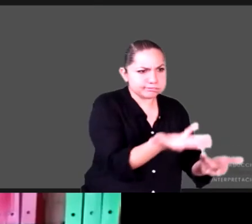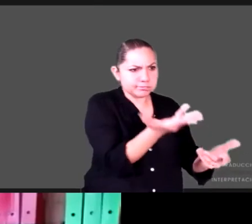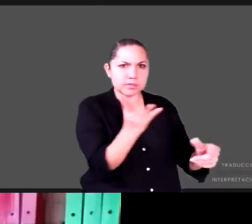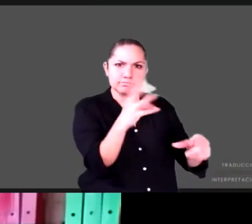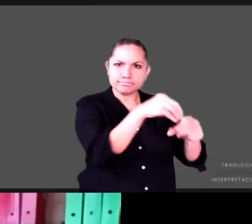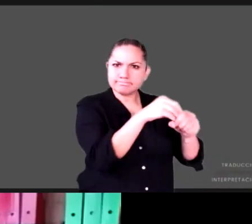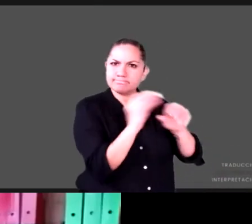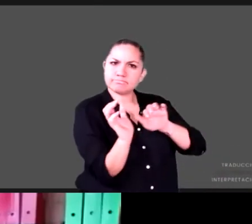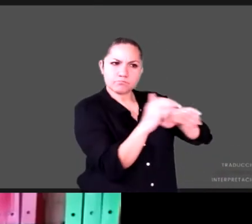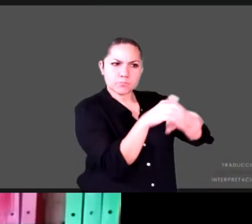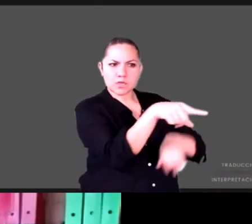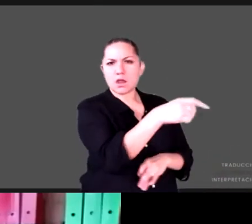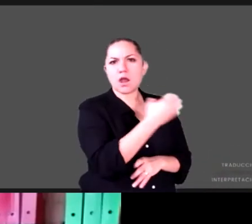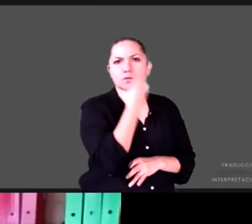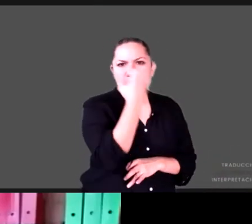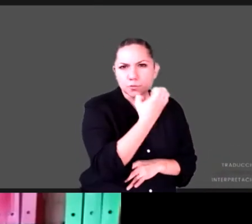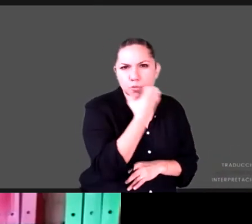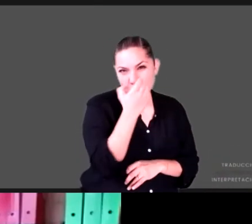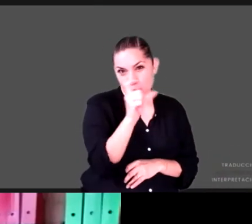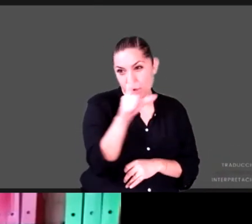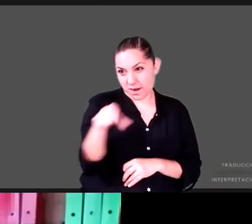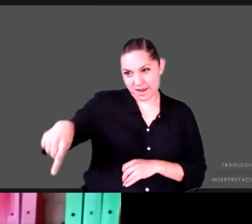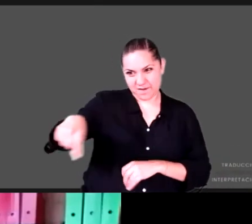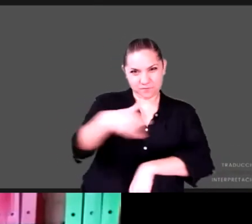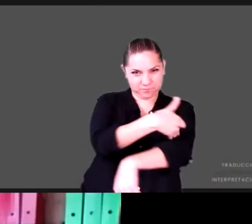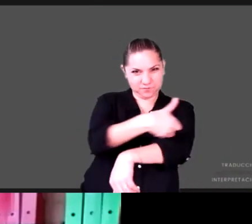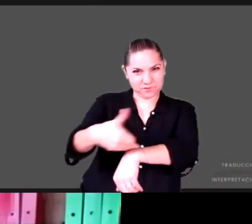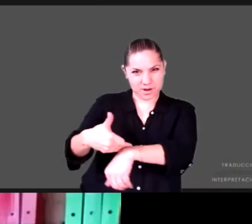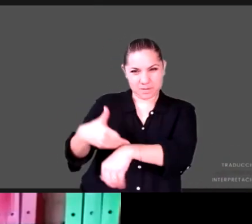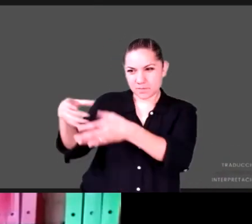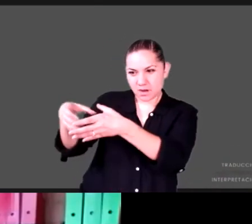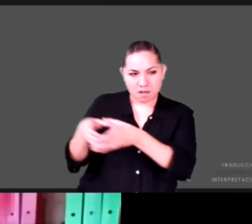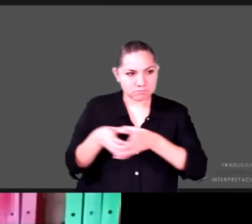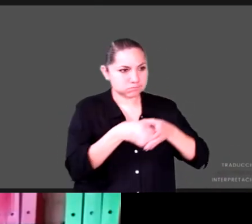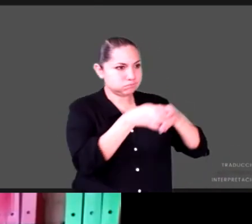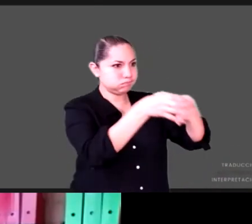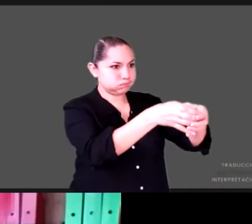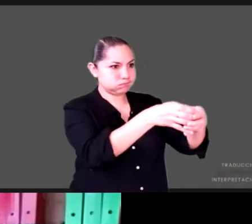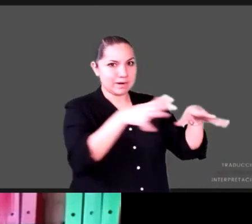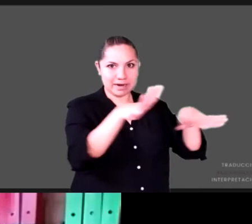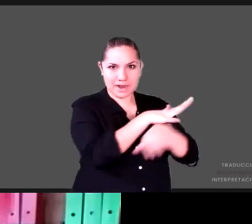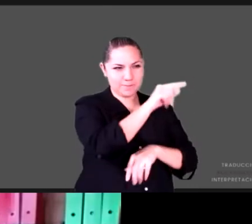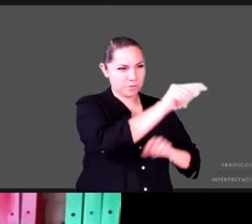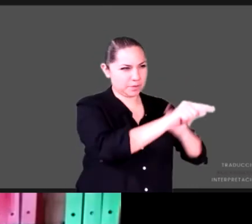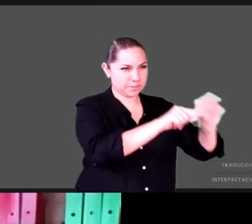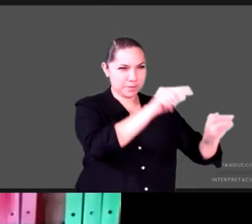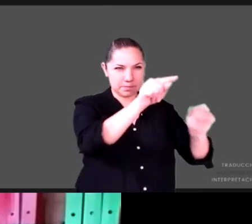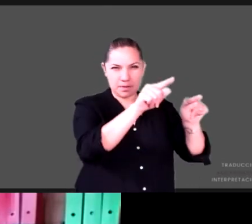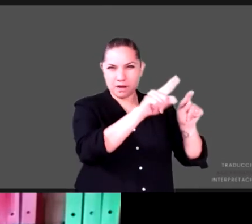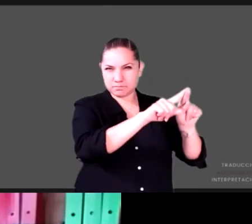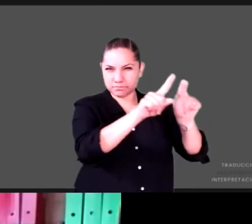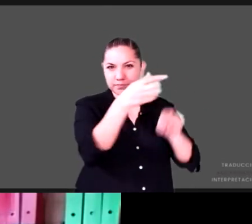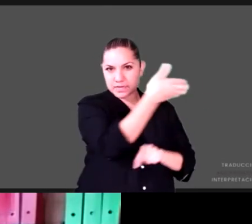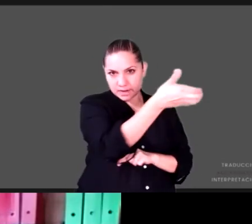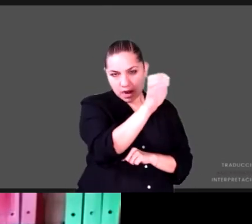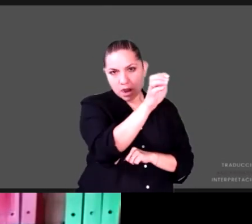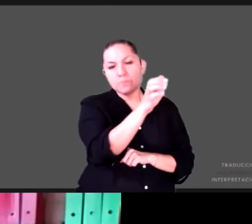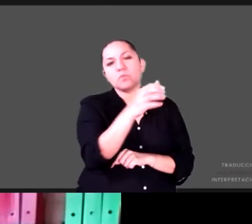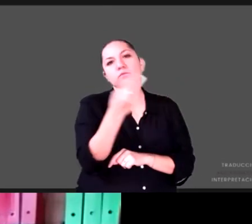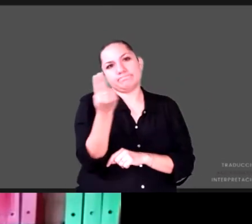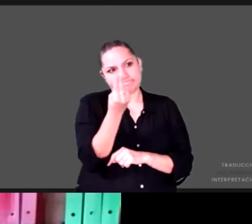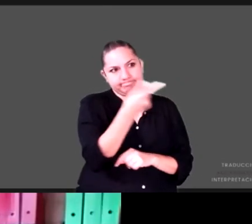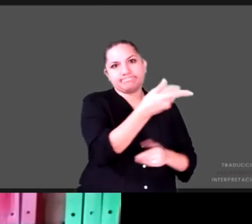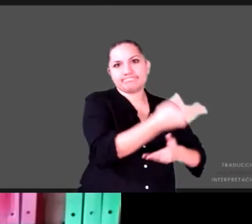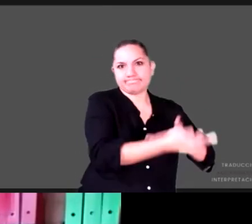familias a las zafras, a las pizcas de los diferentes cultivos, pero también puedan regresar a sus comunidades y